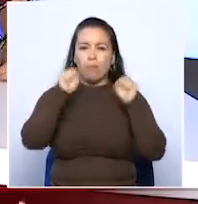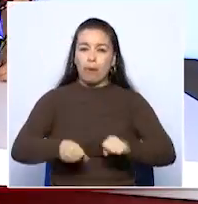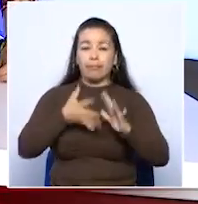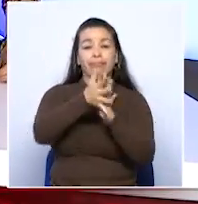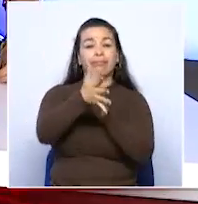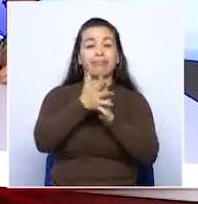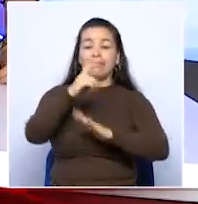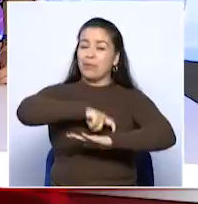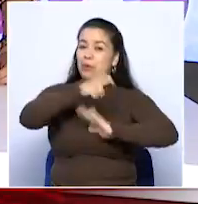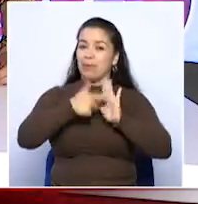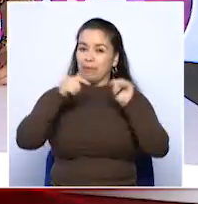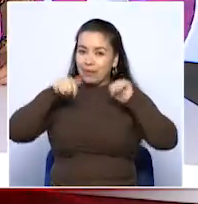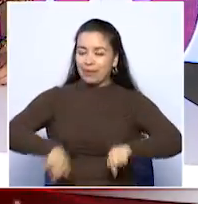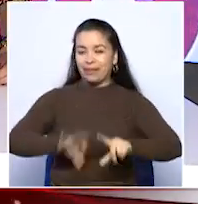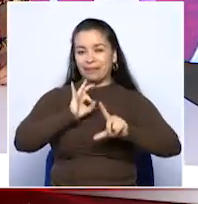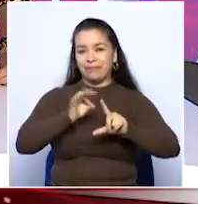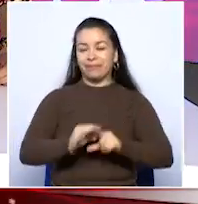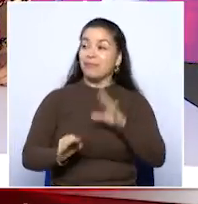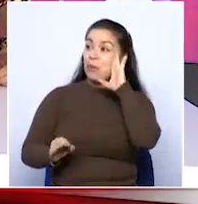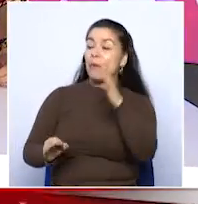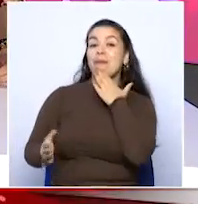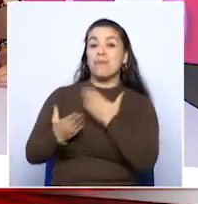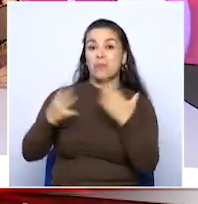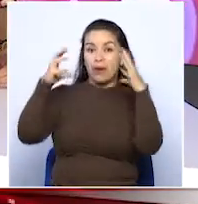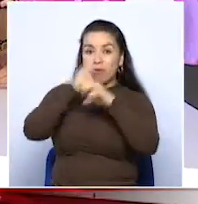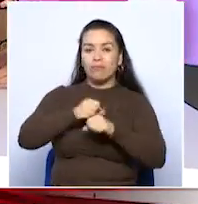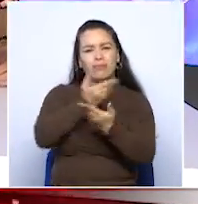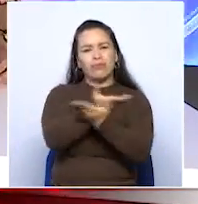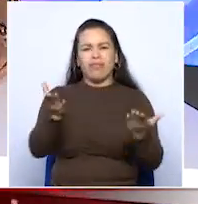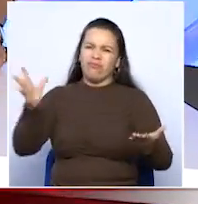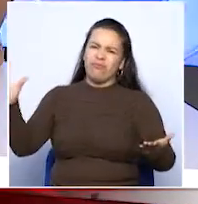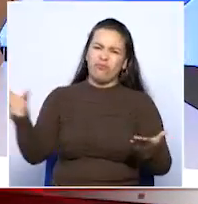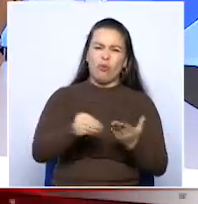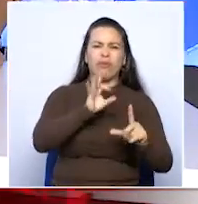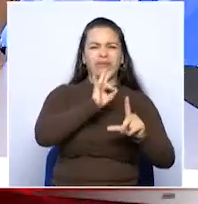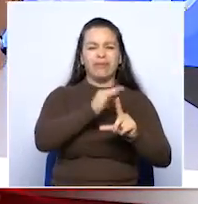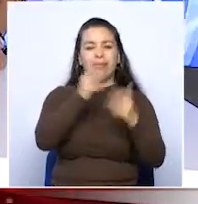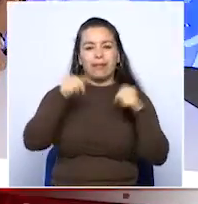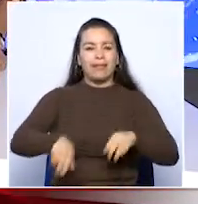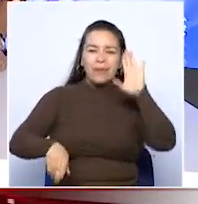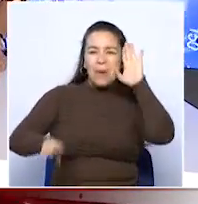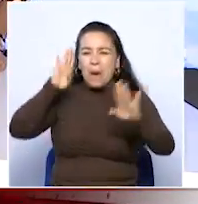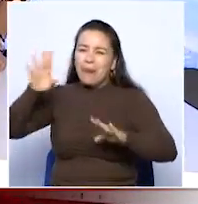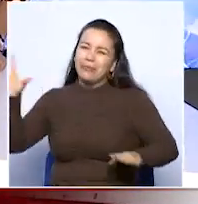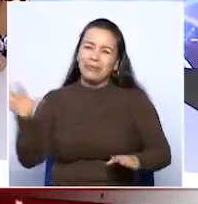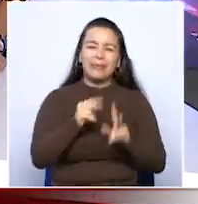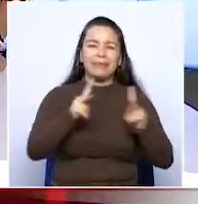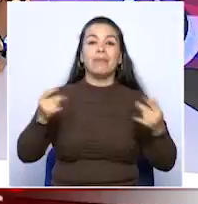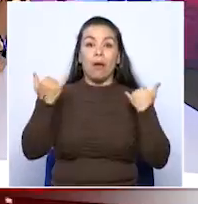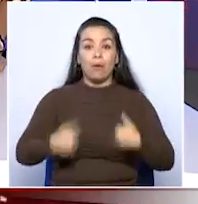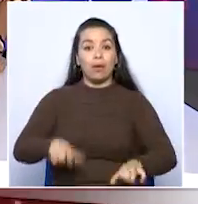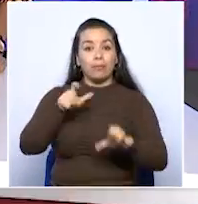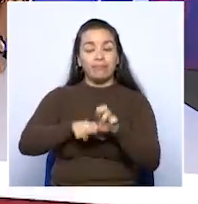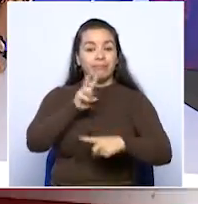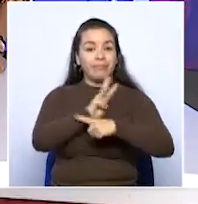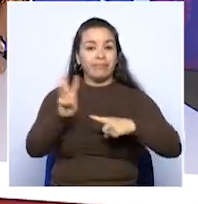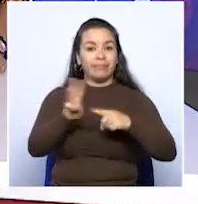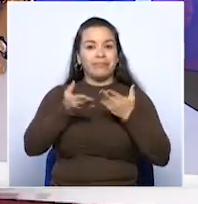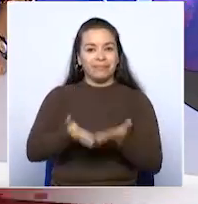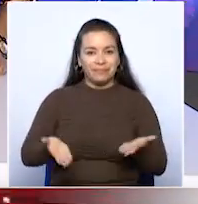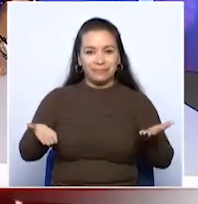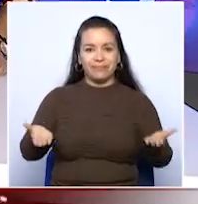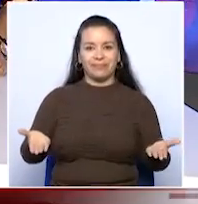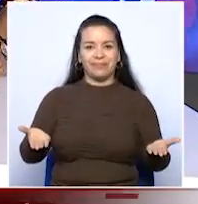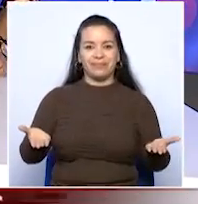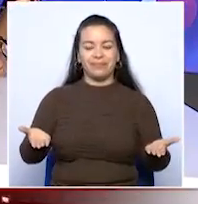Triángulo del Café. Rubén Darío, muy buenas noches. Daniela, buenas noches para usted, para todos nuestros televidentes, el saludo cordial para todas las personas que nos siguen a través de www.telecafe